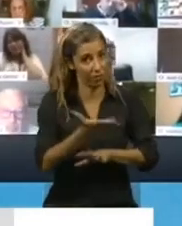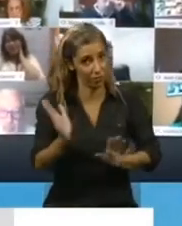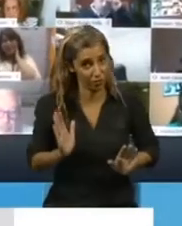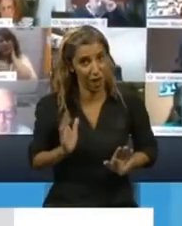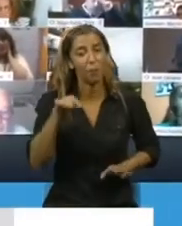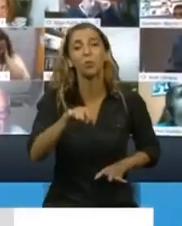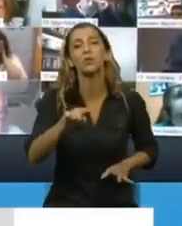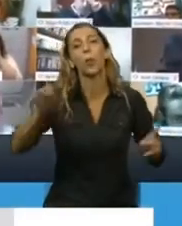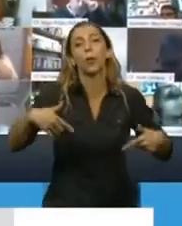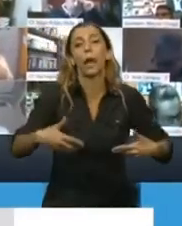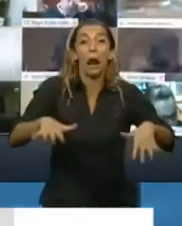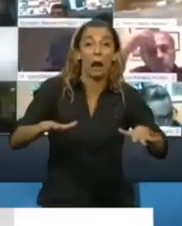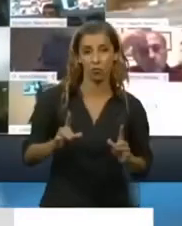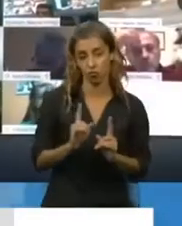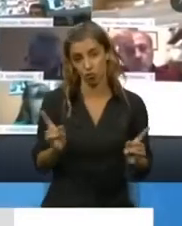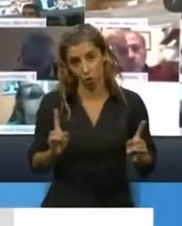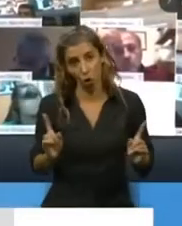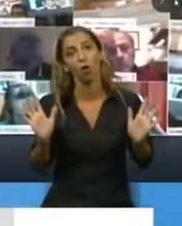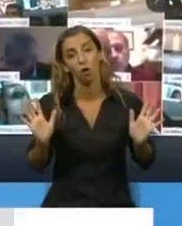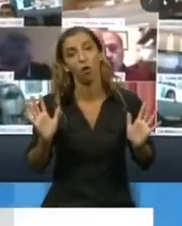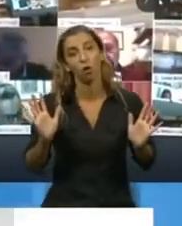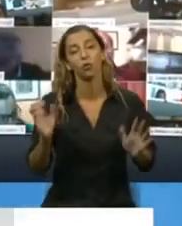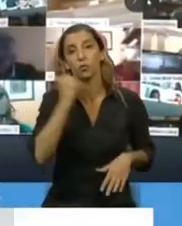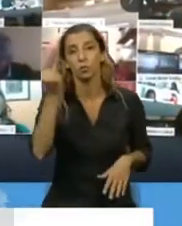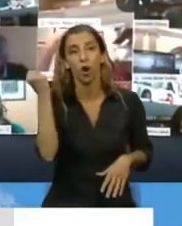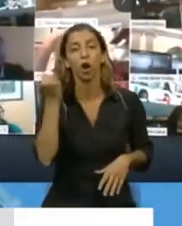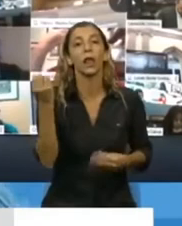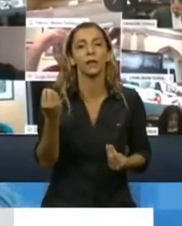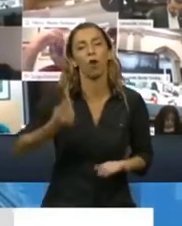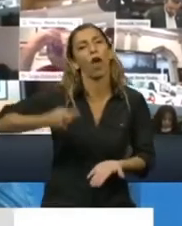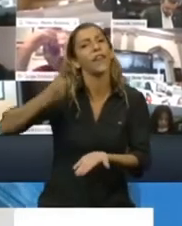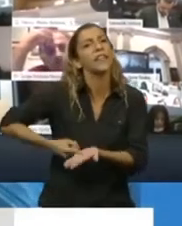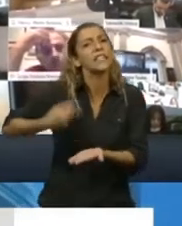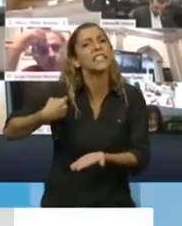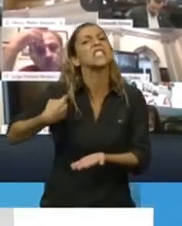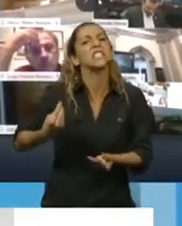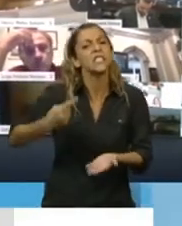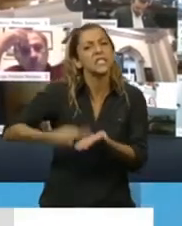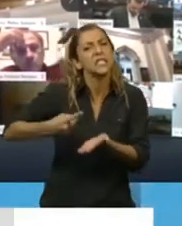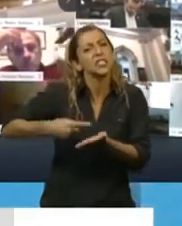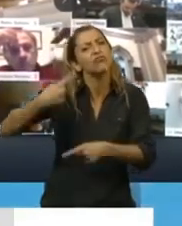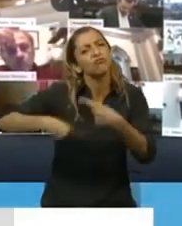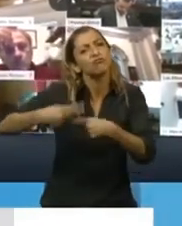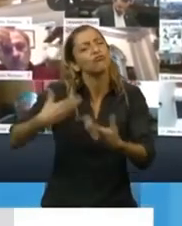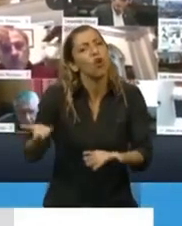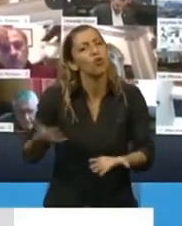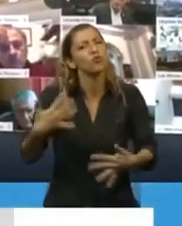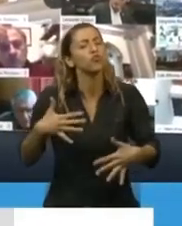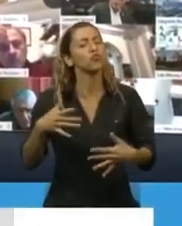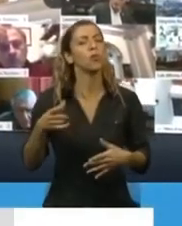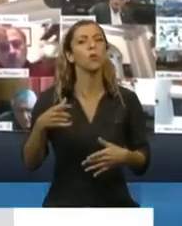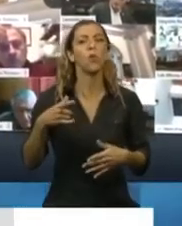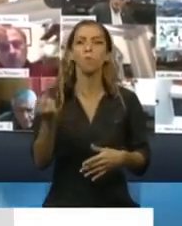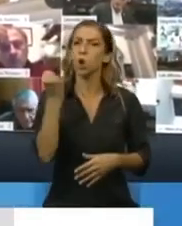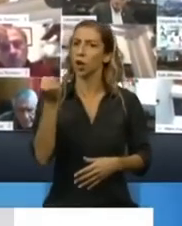decisión muy fuerte y una continuidad de acciones que nos han permitido decir esto, como lo dije, mencionando la palabra orgullo.